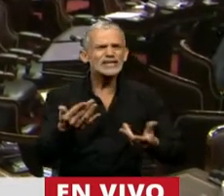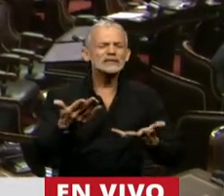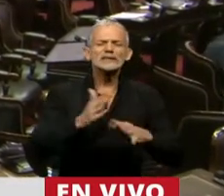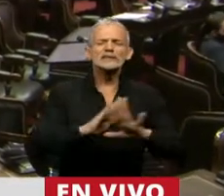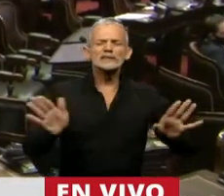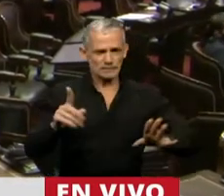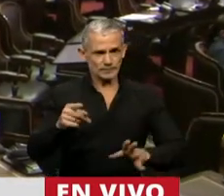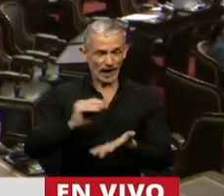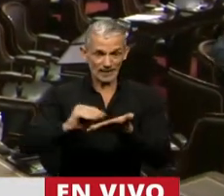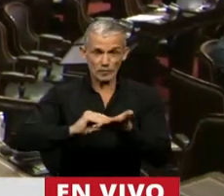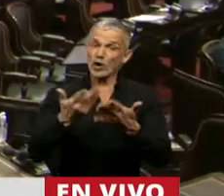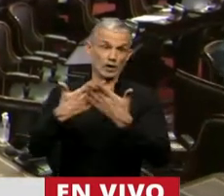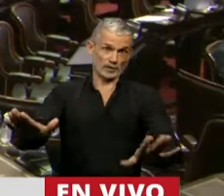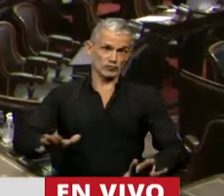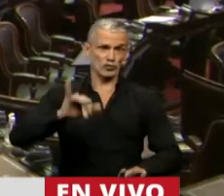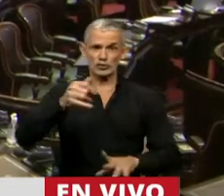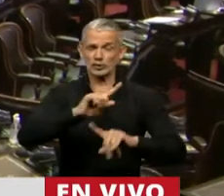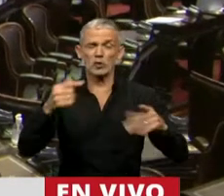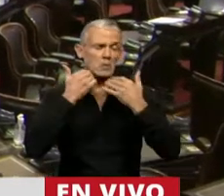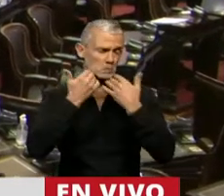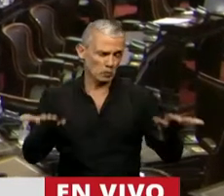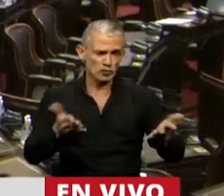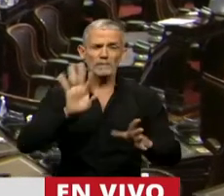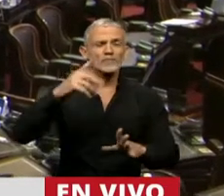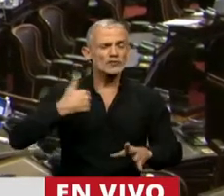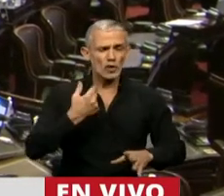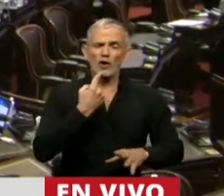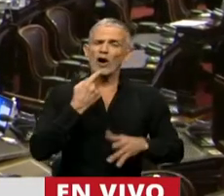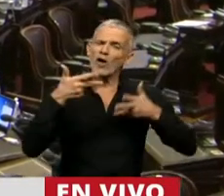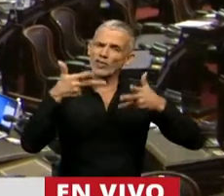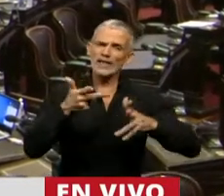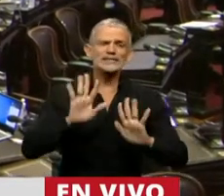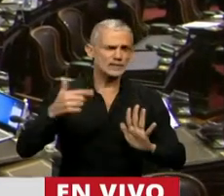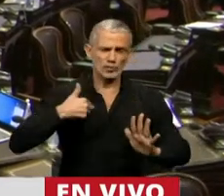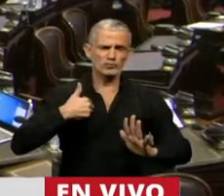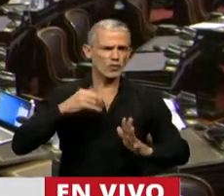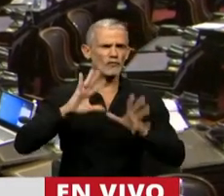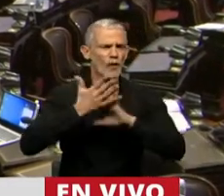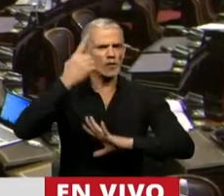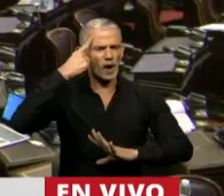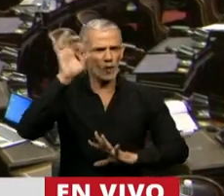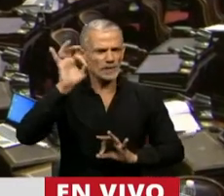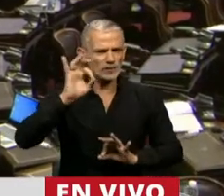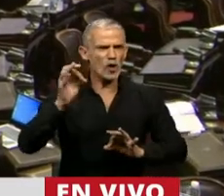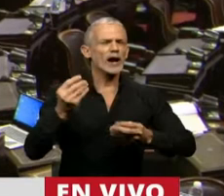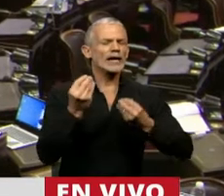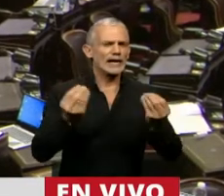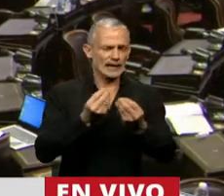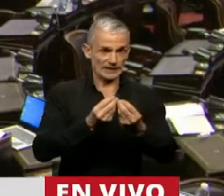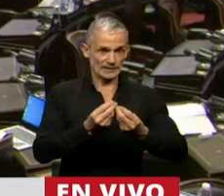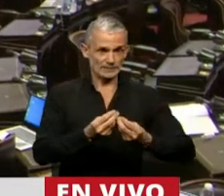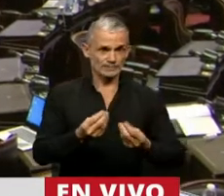decisión del diputado de renunciar o no, quiero dejar asentada mi posición en que,